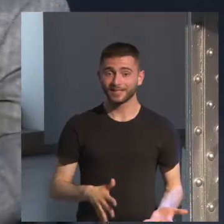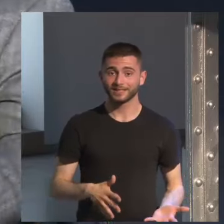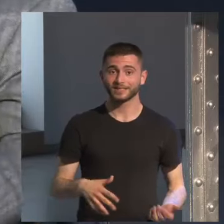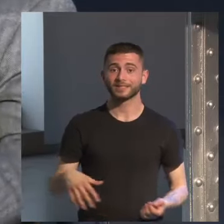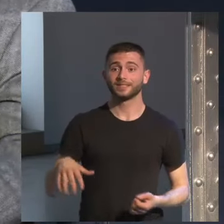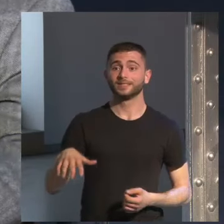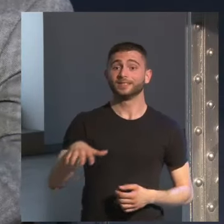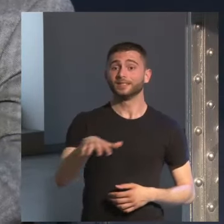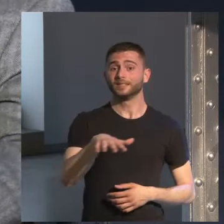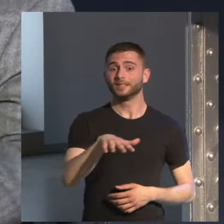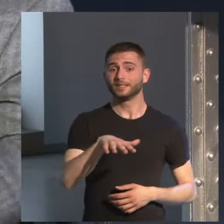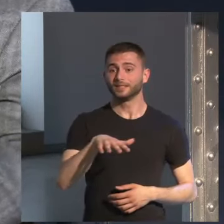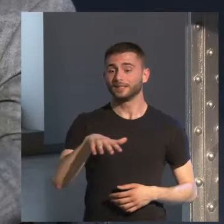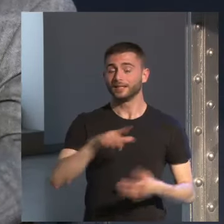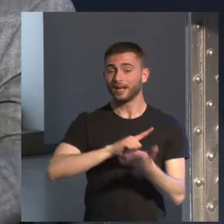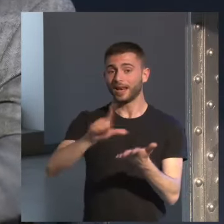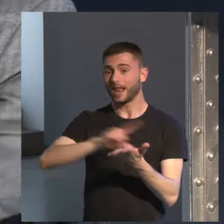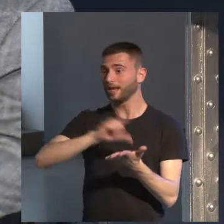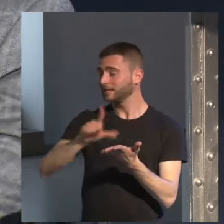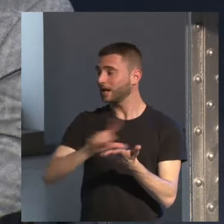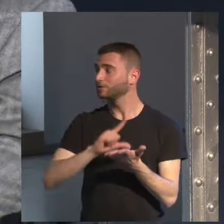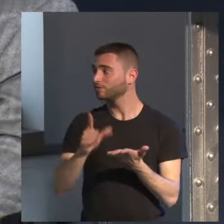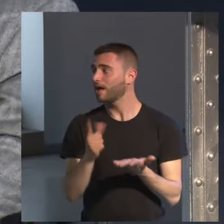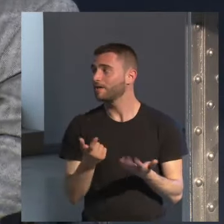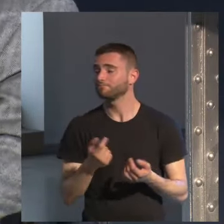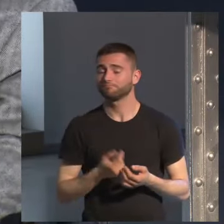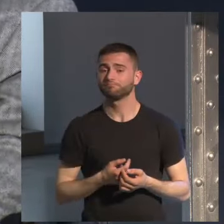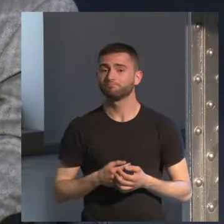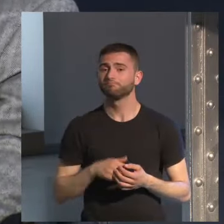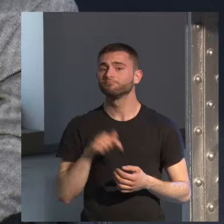territorio de la literatura en el territorio de la literatura